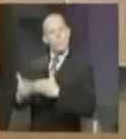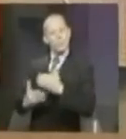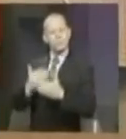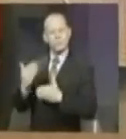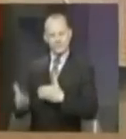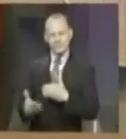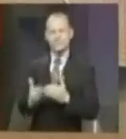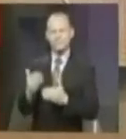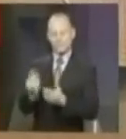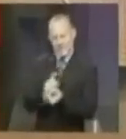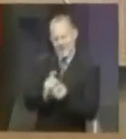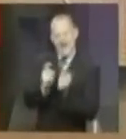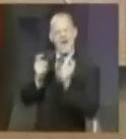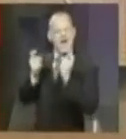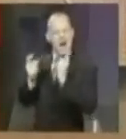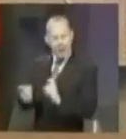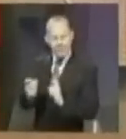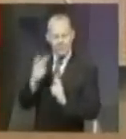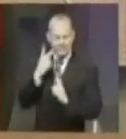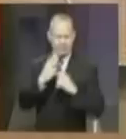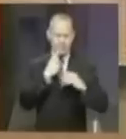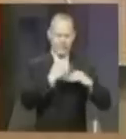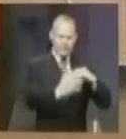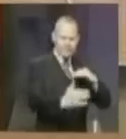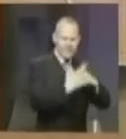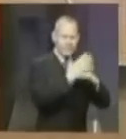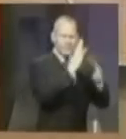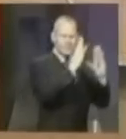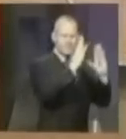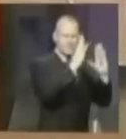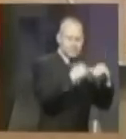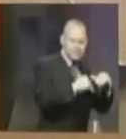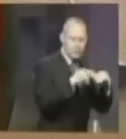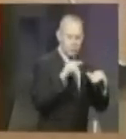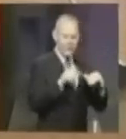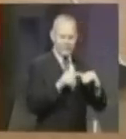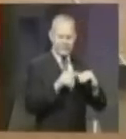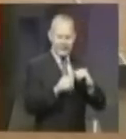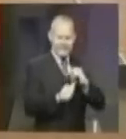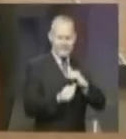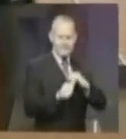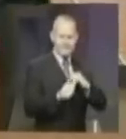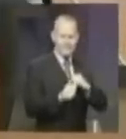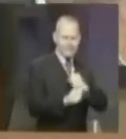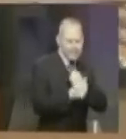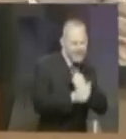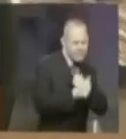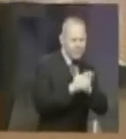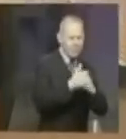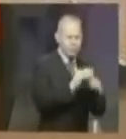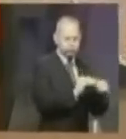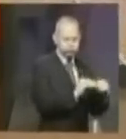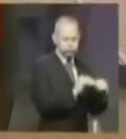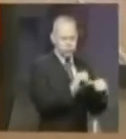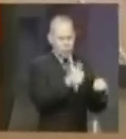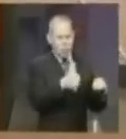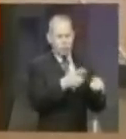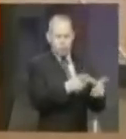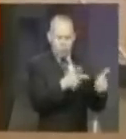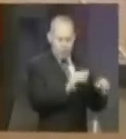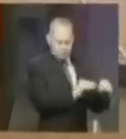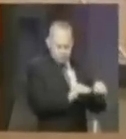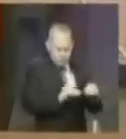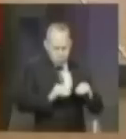hacemos limonada. Donde decimos, ok, el mar va a destruir estas estructuras, pues vamos, esta que está en peligro, vamos a buscar un lugar más adentro donde podamos